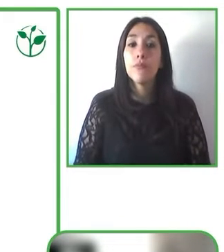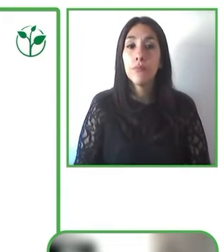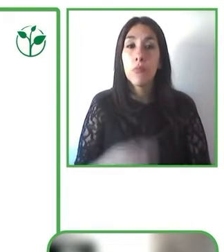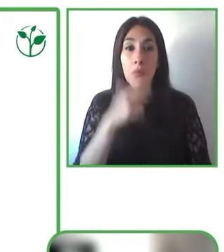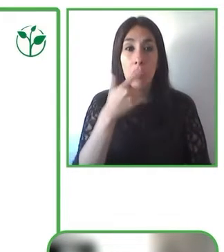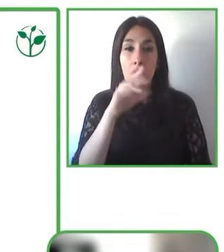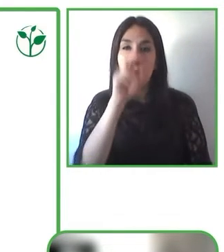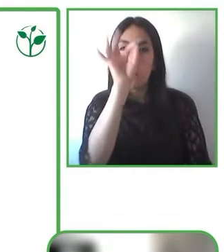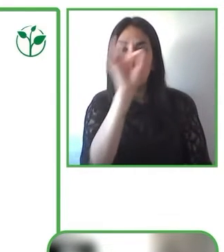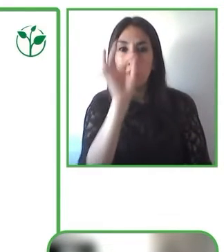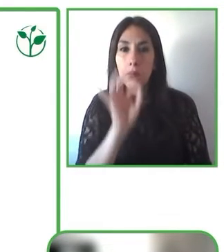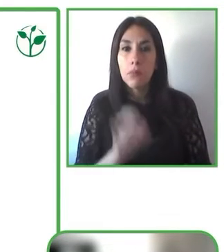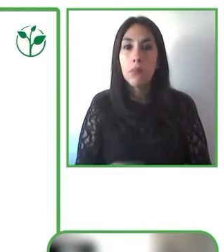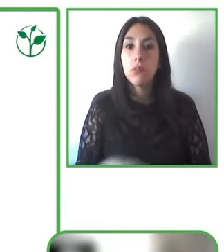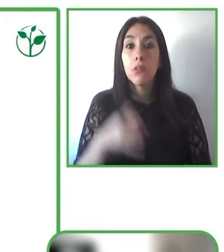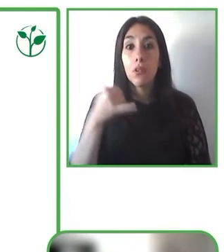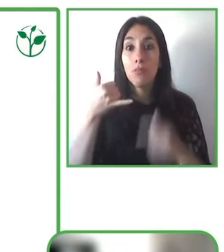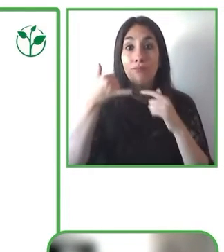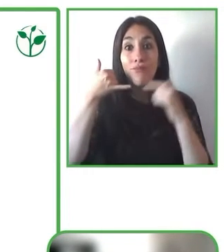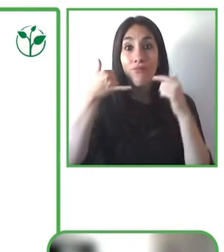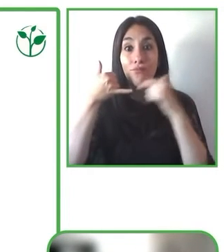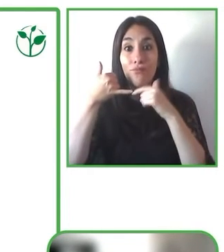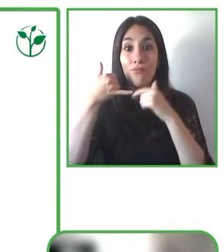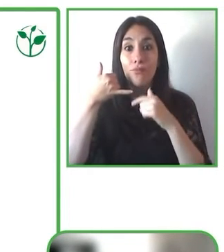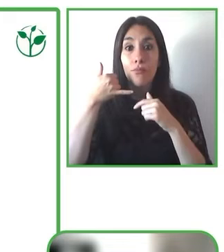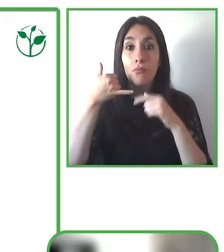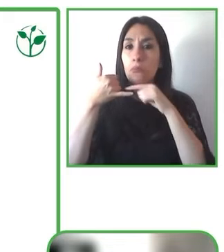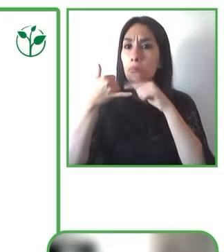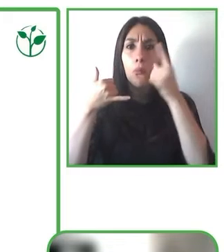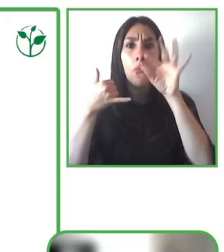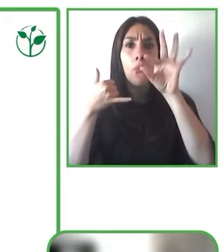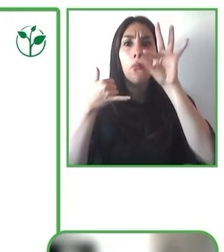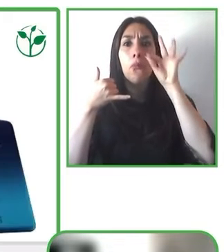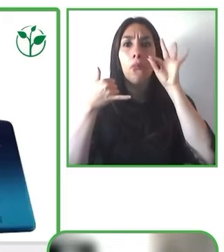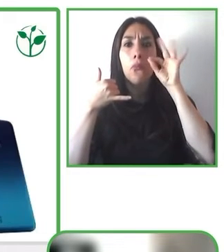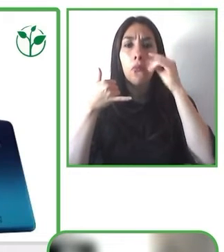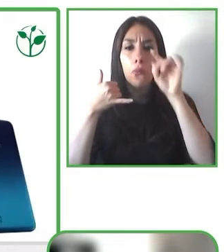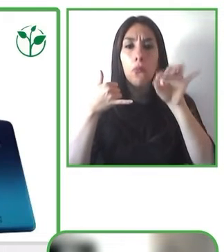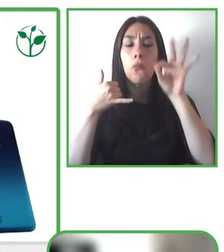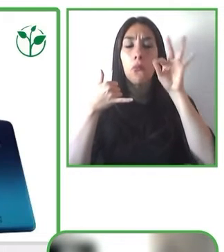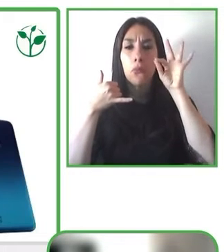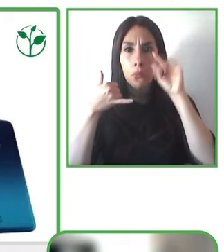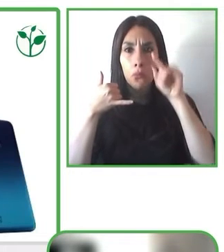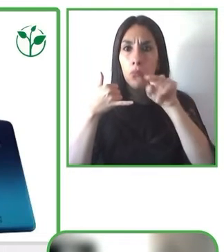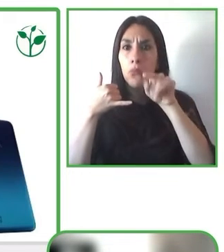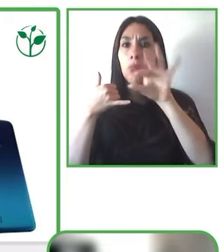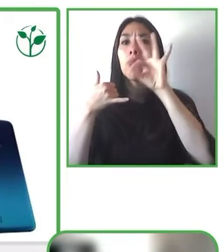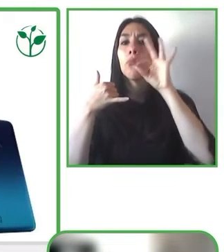se puede ir seleccionado cada característica que uno necesita.